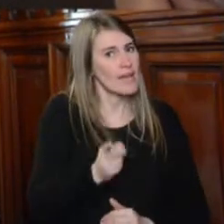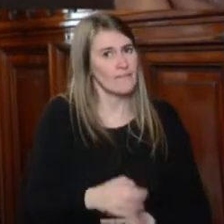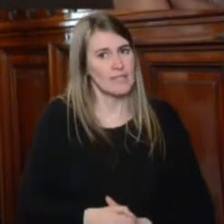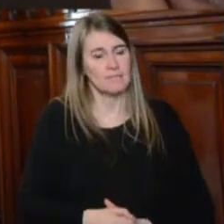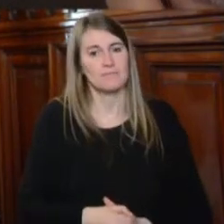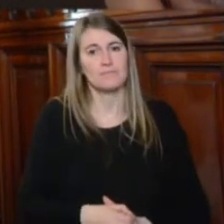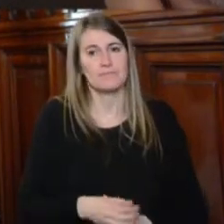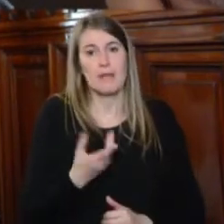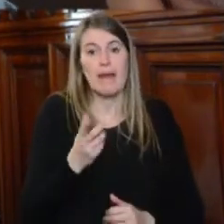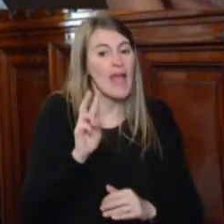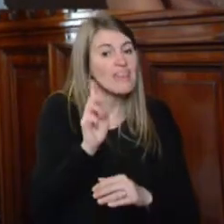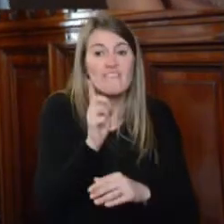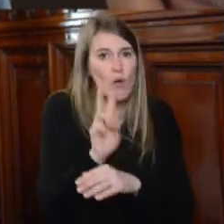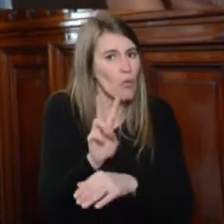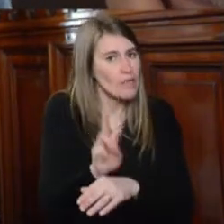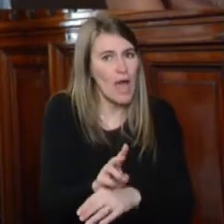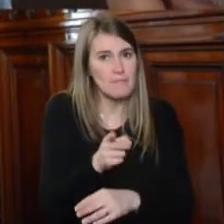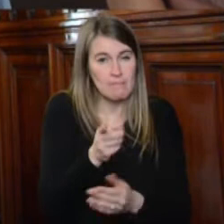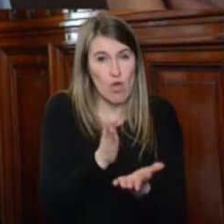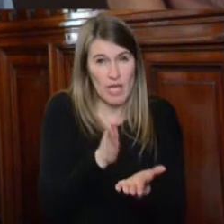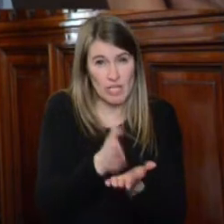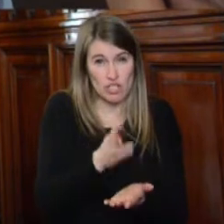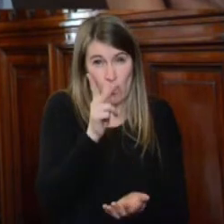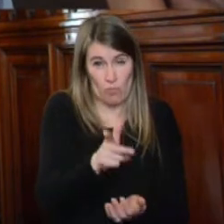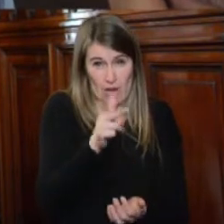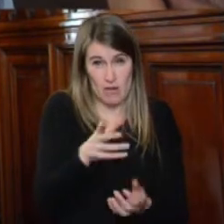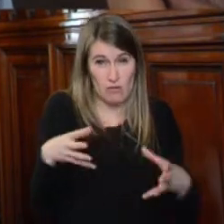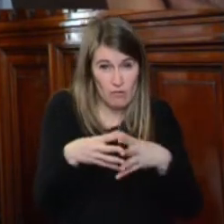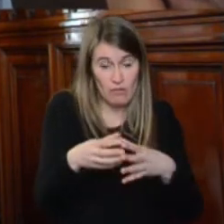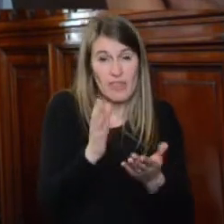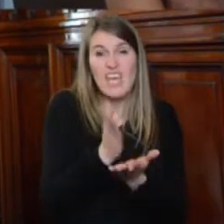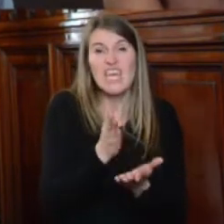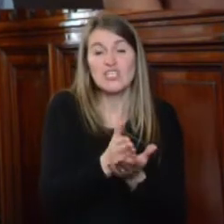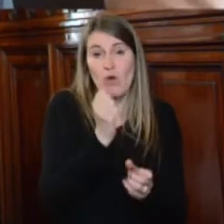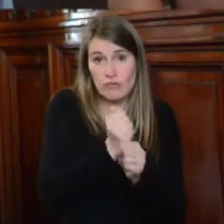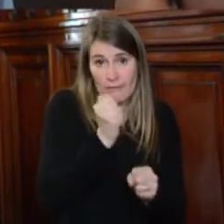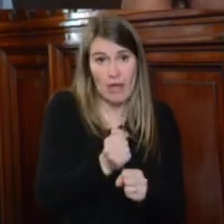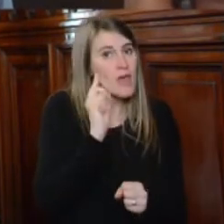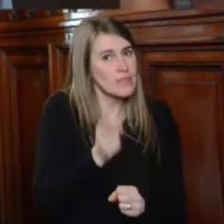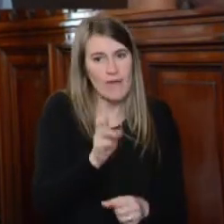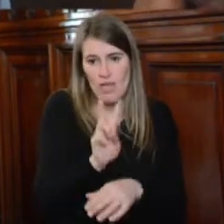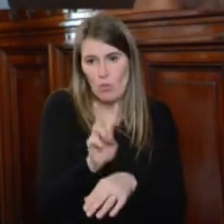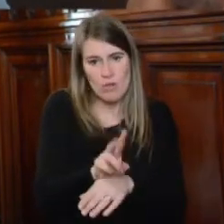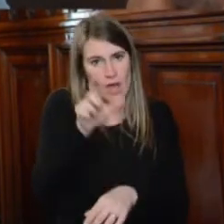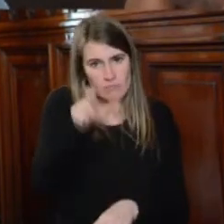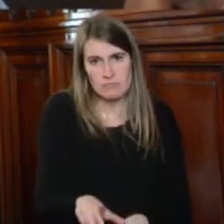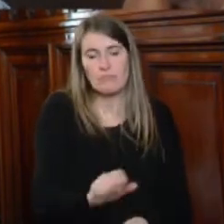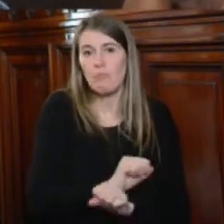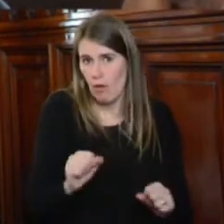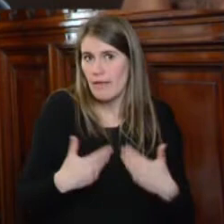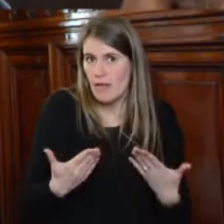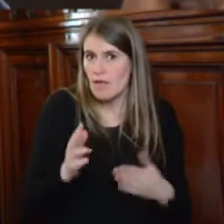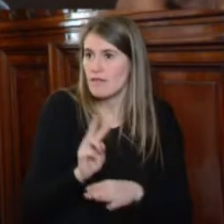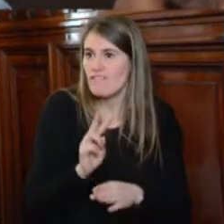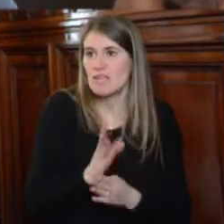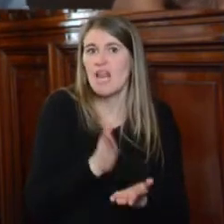salvaguarda y se legitime el trabajo de esta labor y el derecho a defender los derechos humanos.